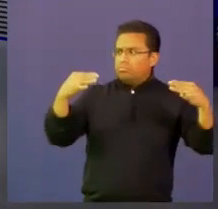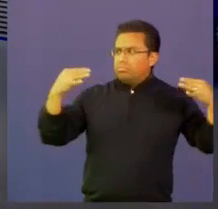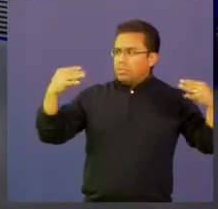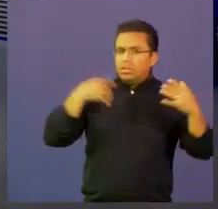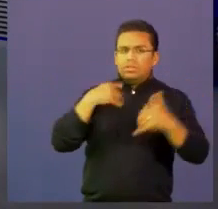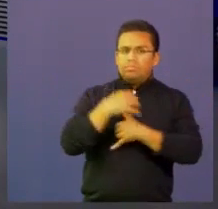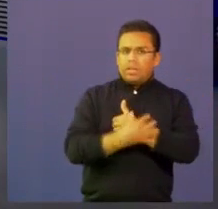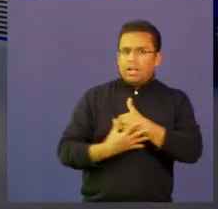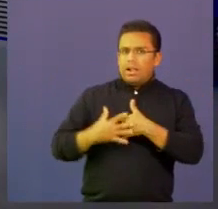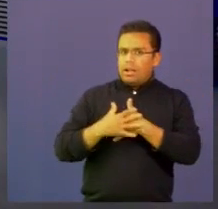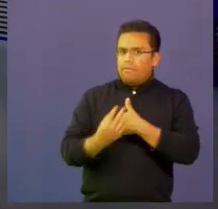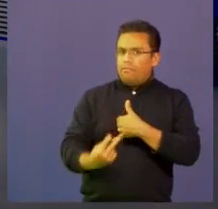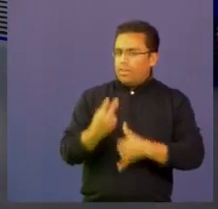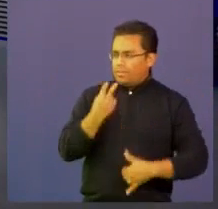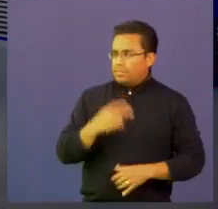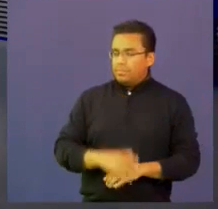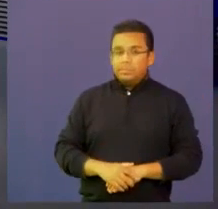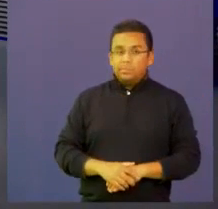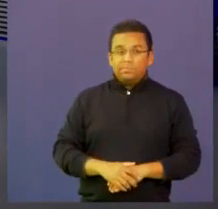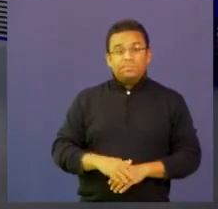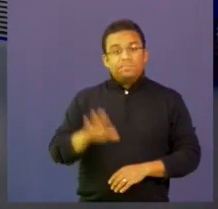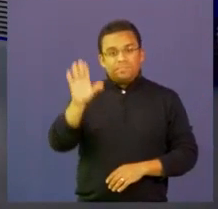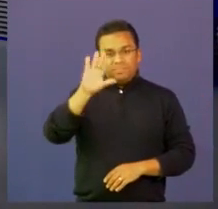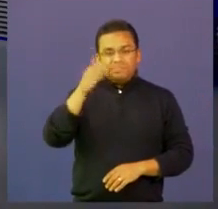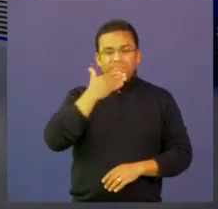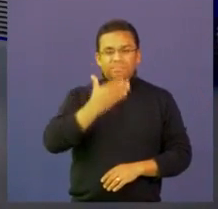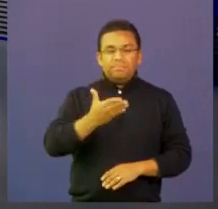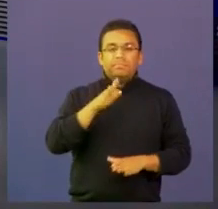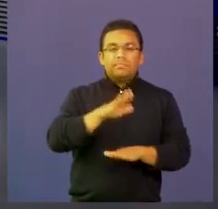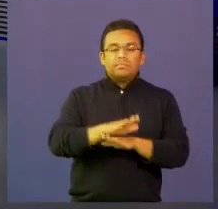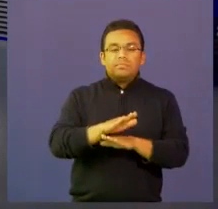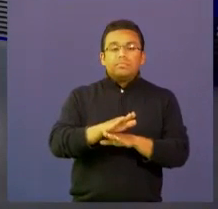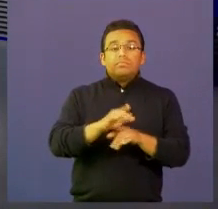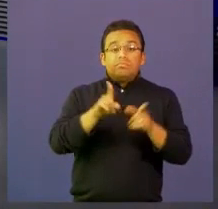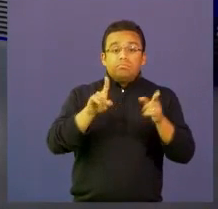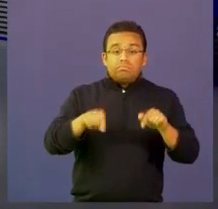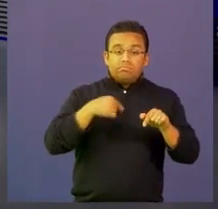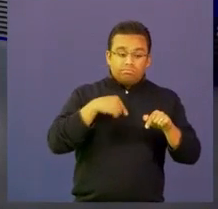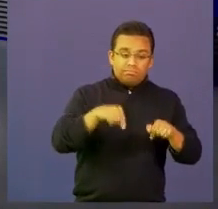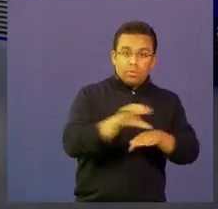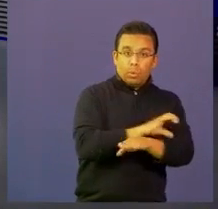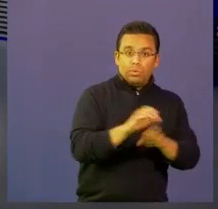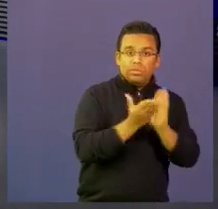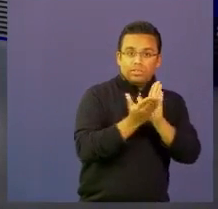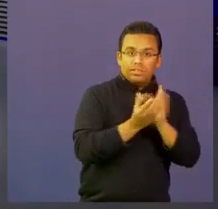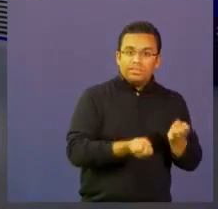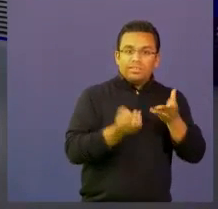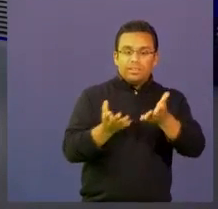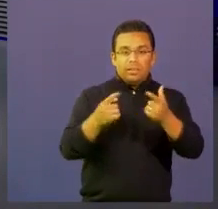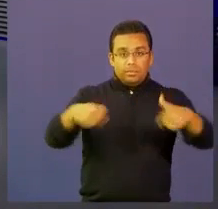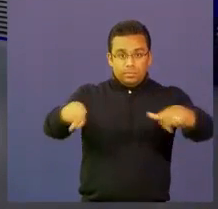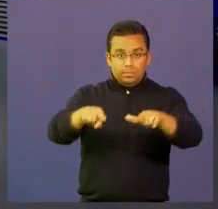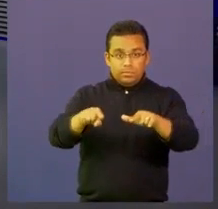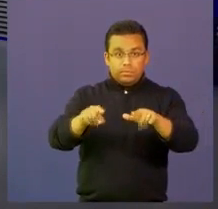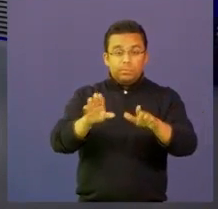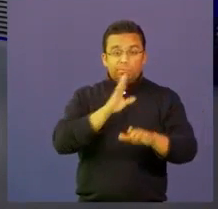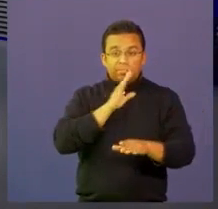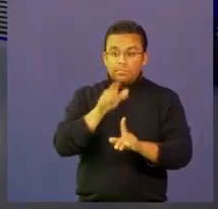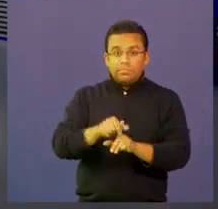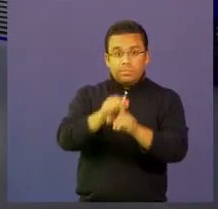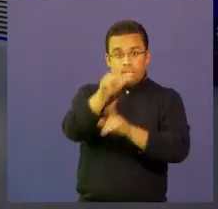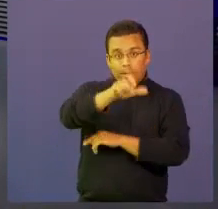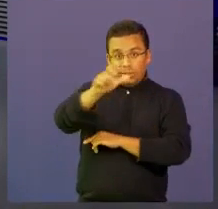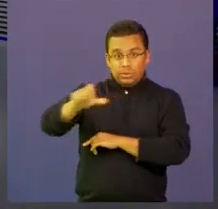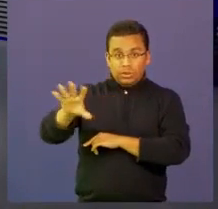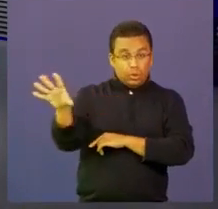Muchas gracias Madafe a Computadores para Educar por la invitación y quiero dar un especial saludo a todos los docentes del país que